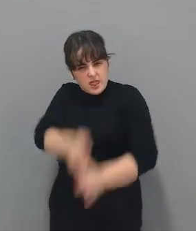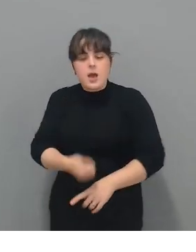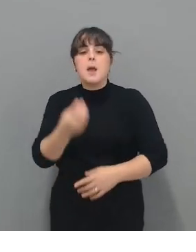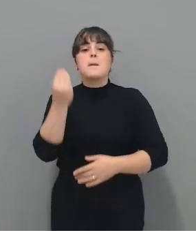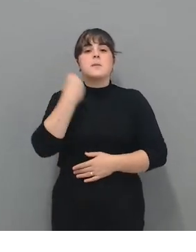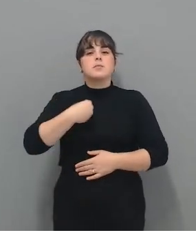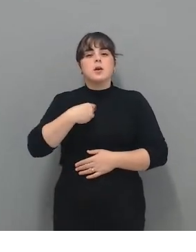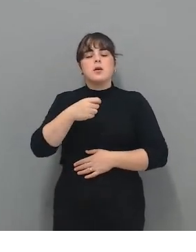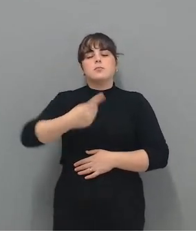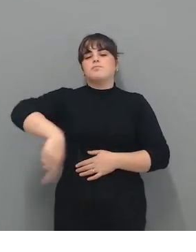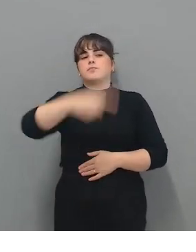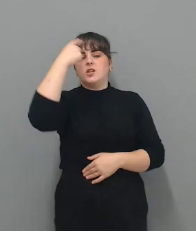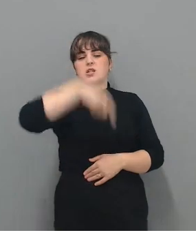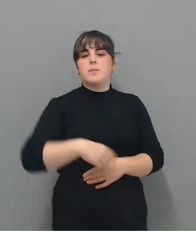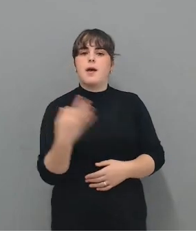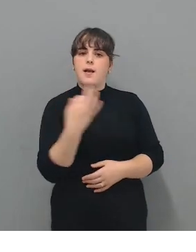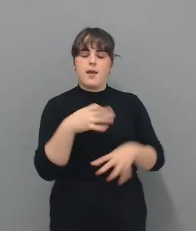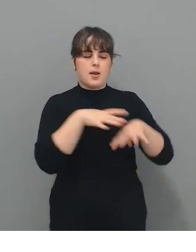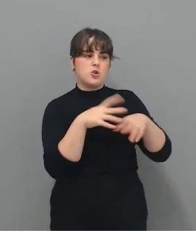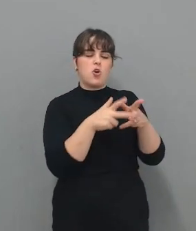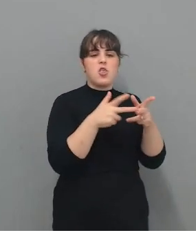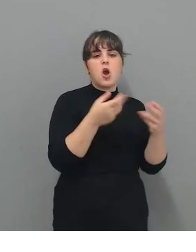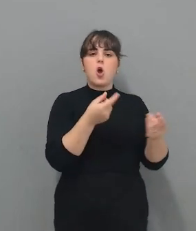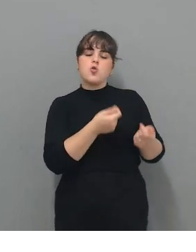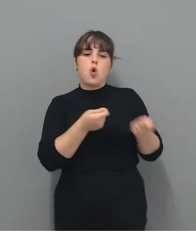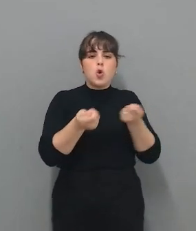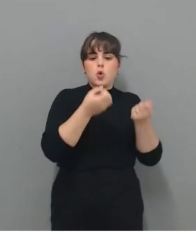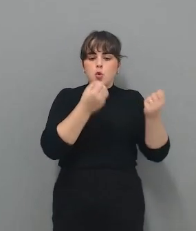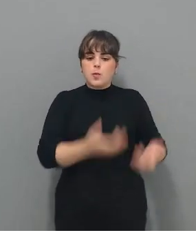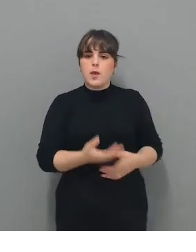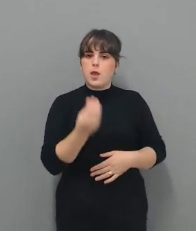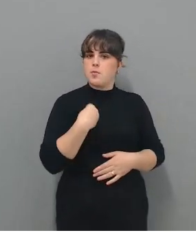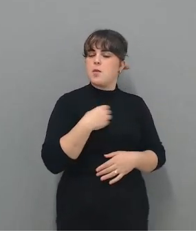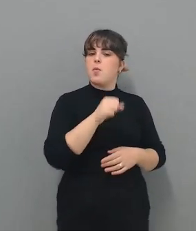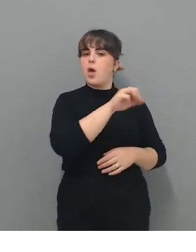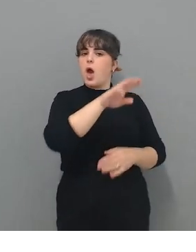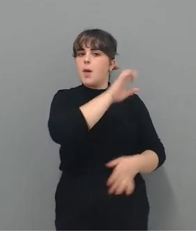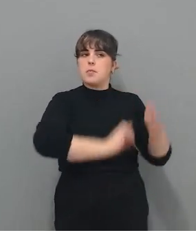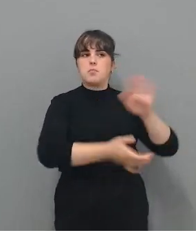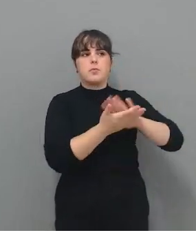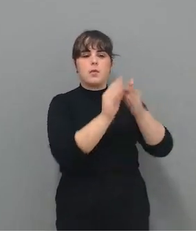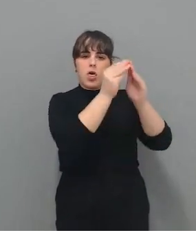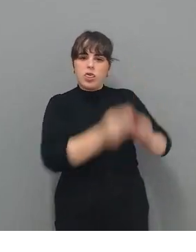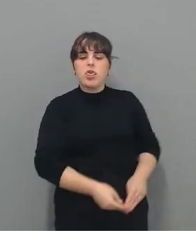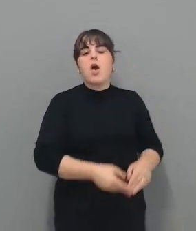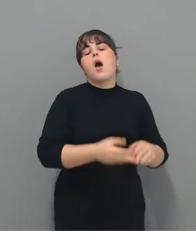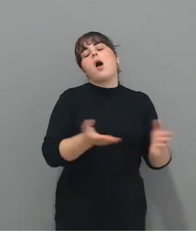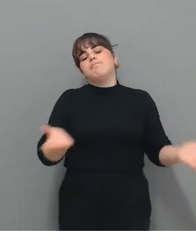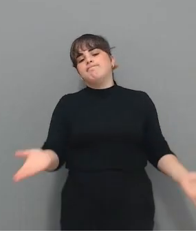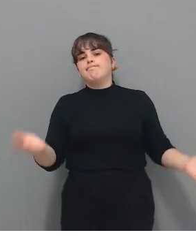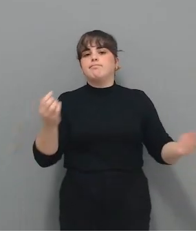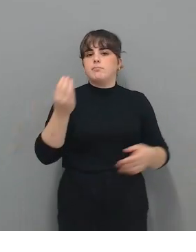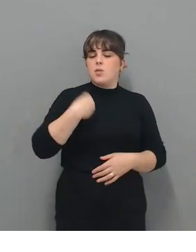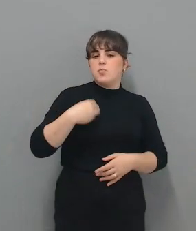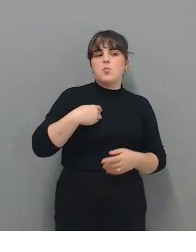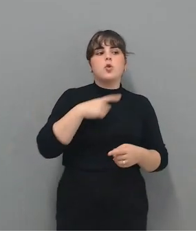sepan manejar redes sociales, que me monten una aplicación, que tal. Oye, pero es que tus actos tienen